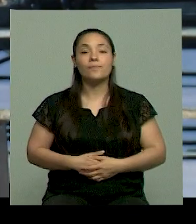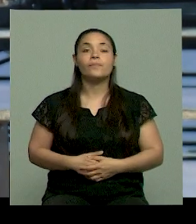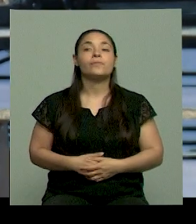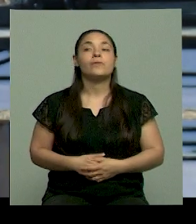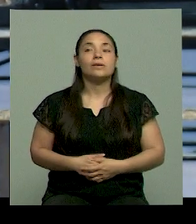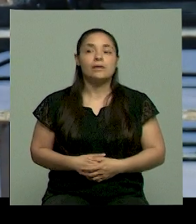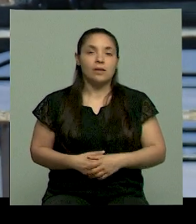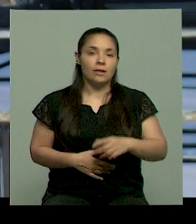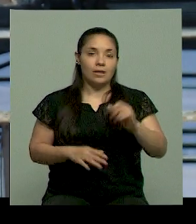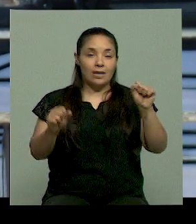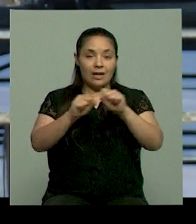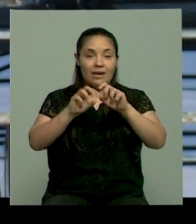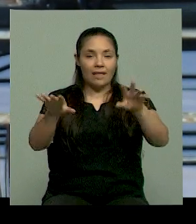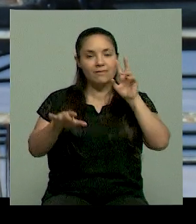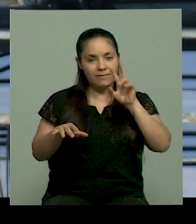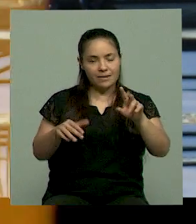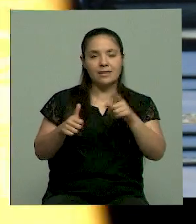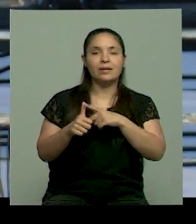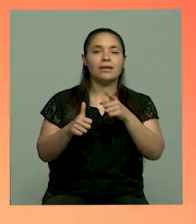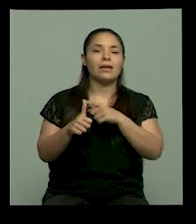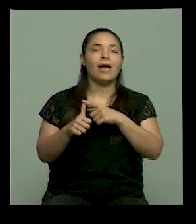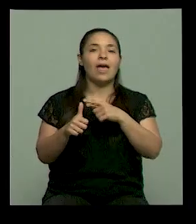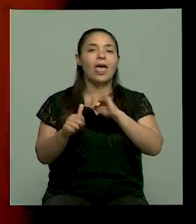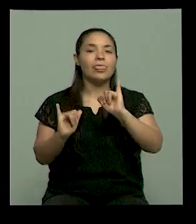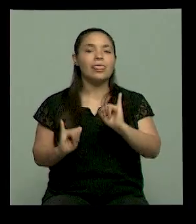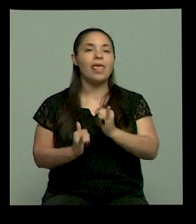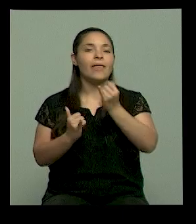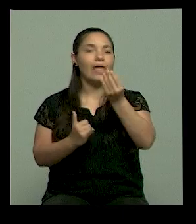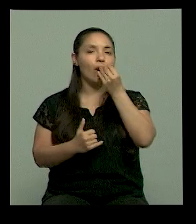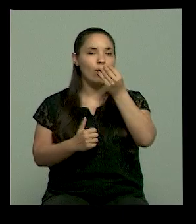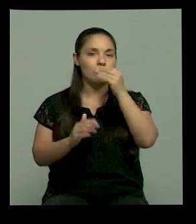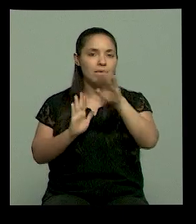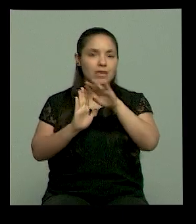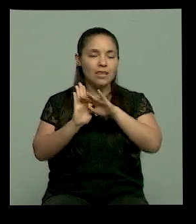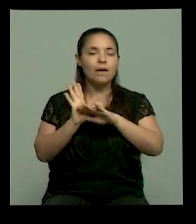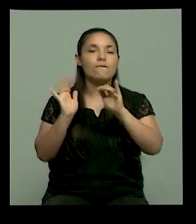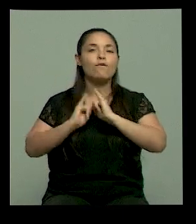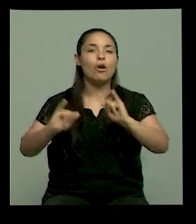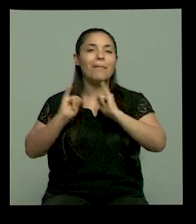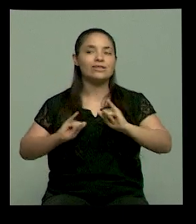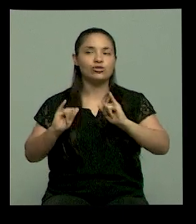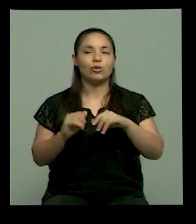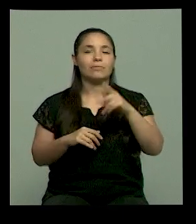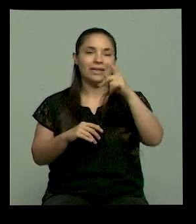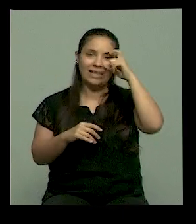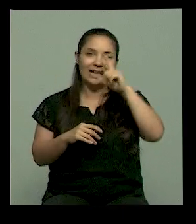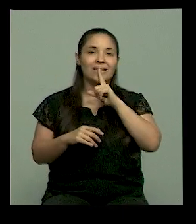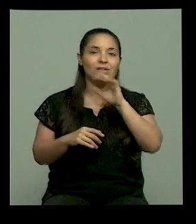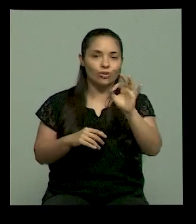redes se ha visto dietas o algún tipo de información respecto a dietas keto,